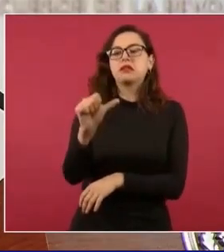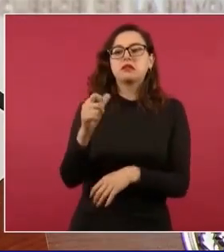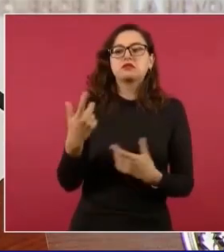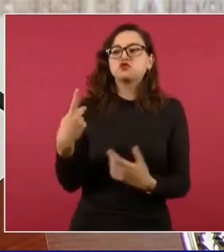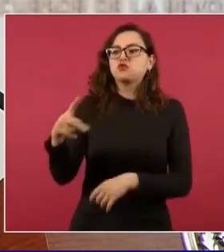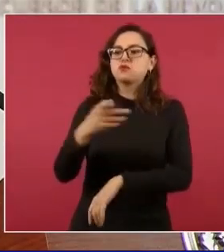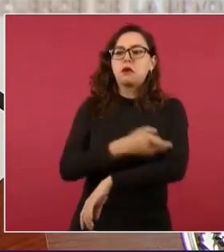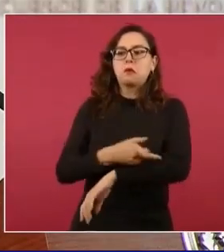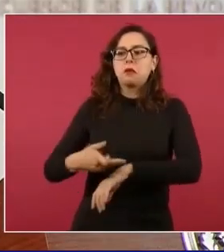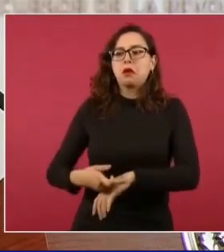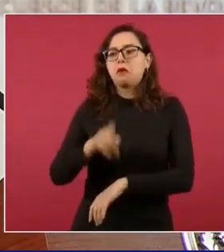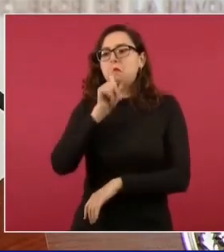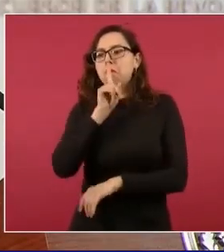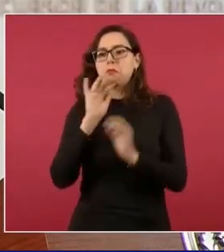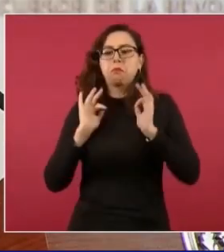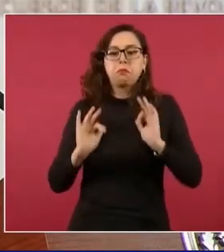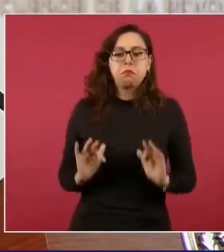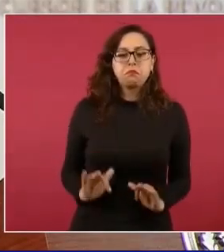familia.